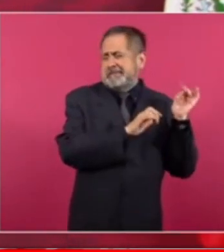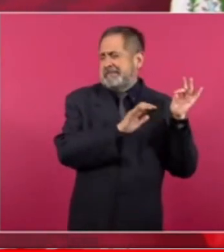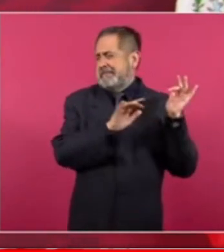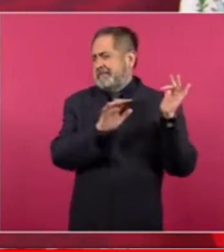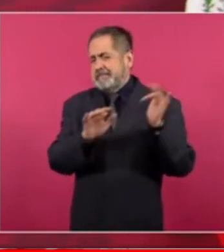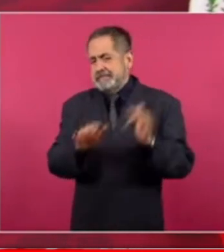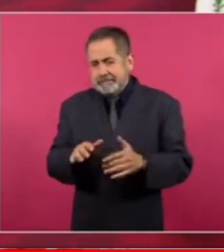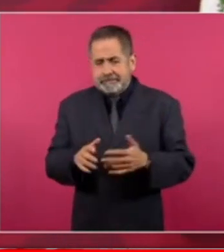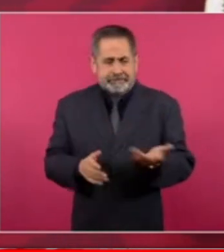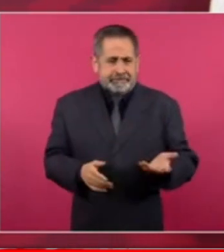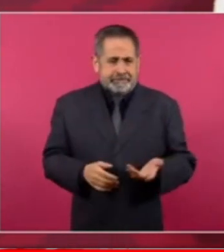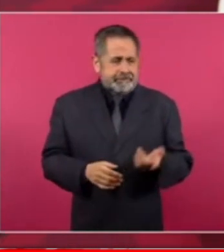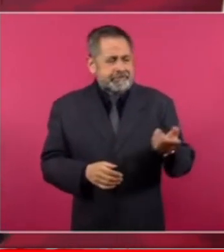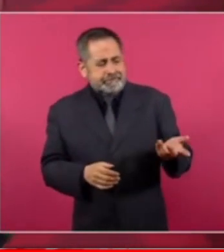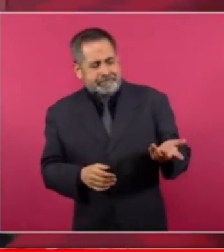los bots